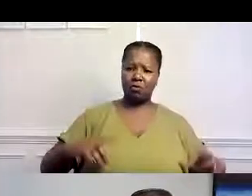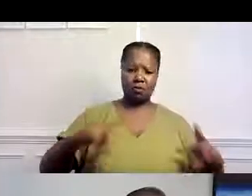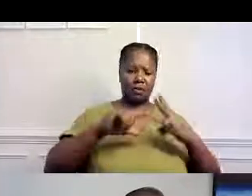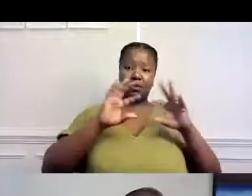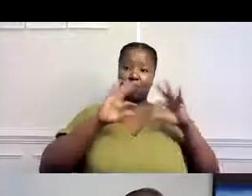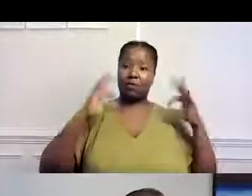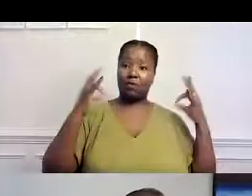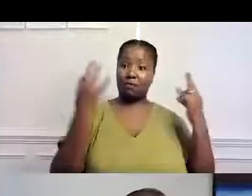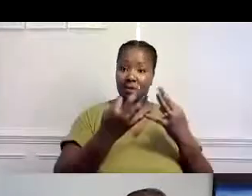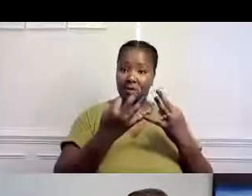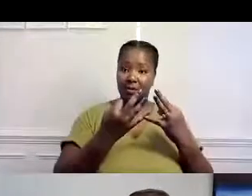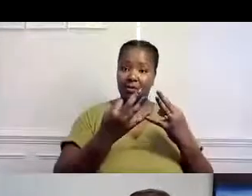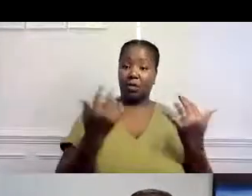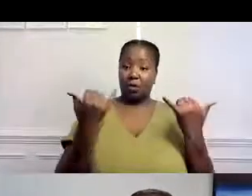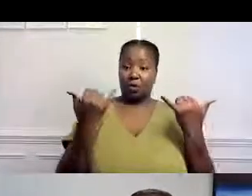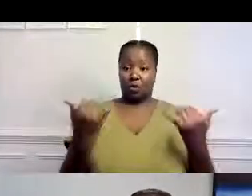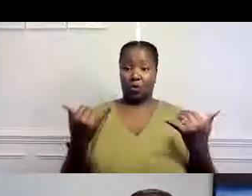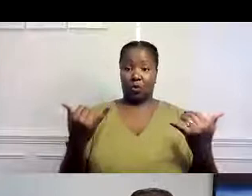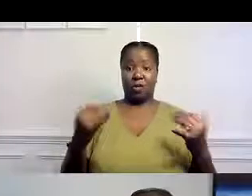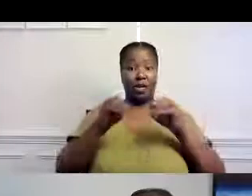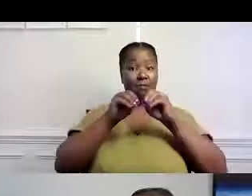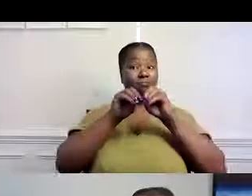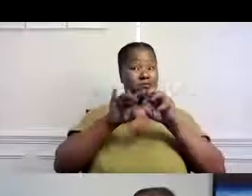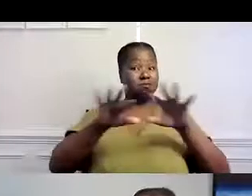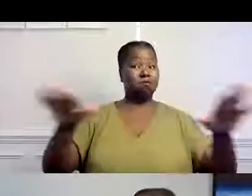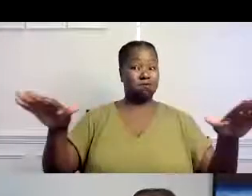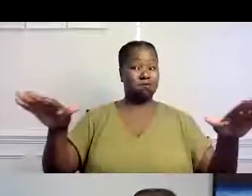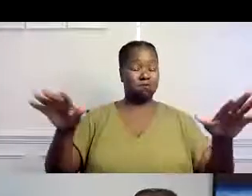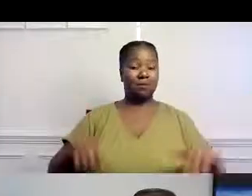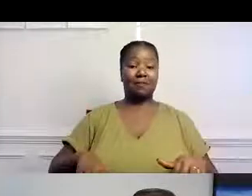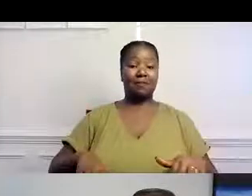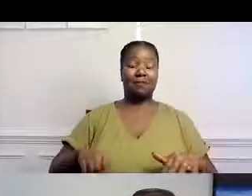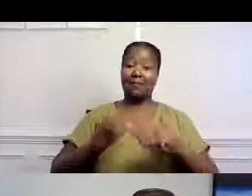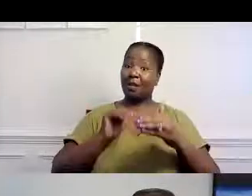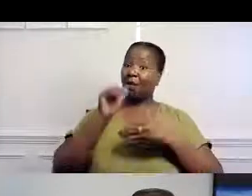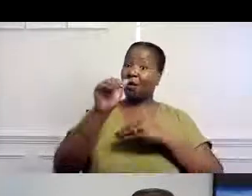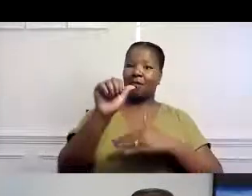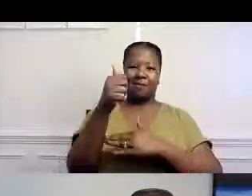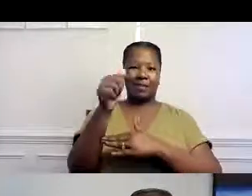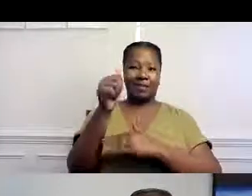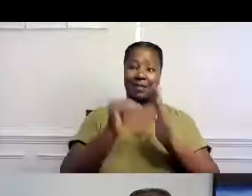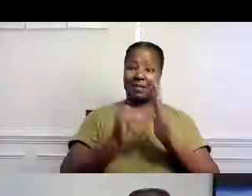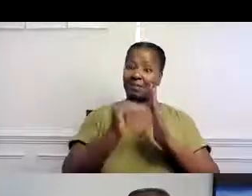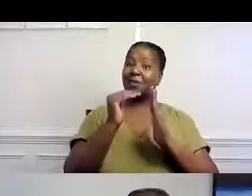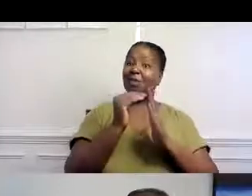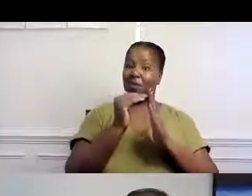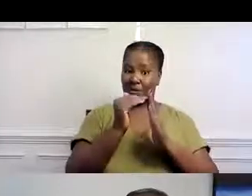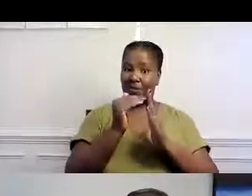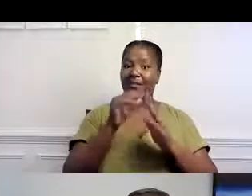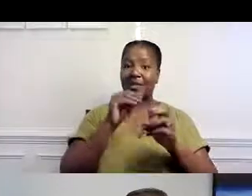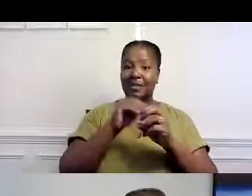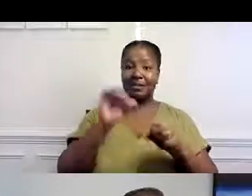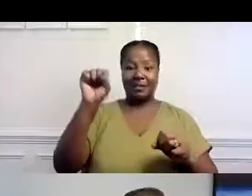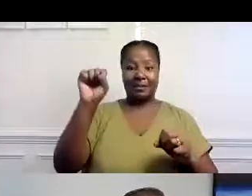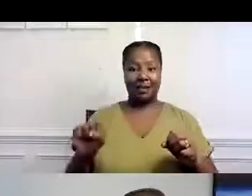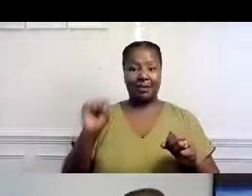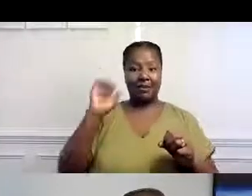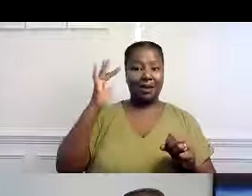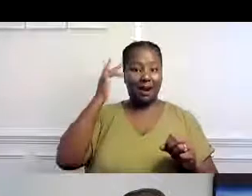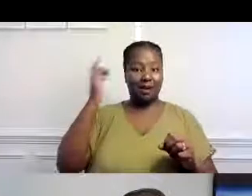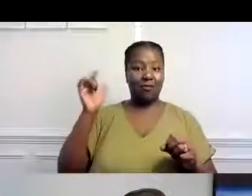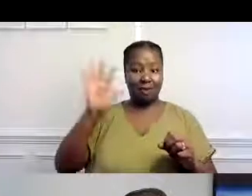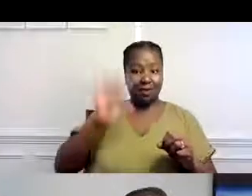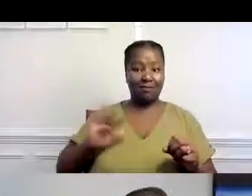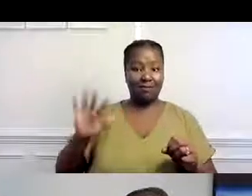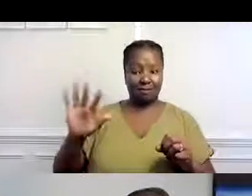otros locales. Y hasta el día de hoy hemos entregado más de 10 millones de piezas de PPE en